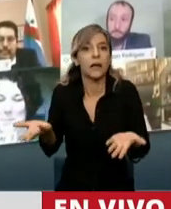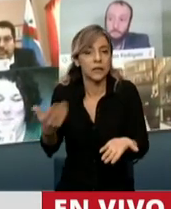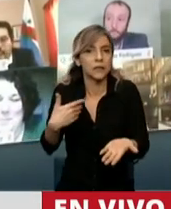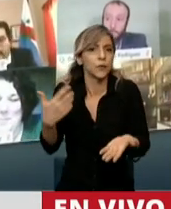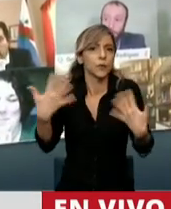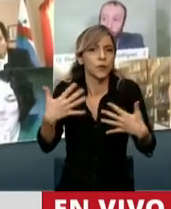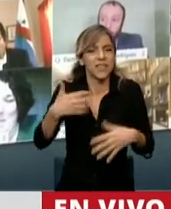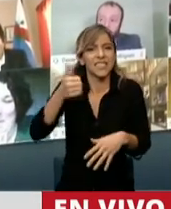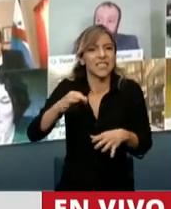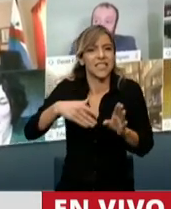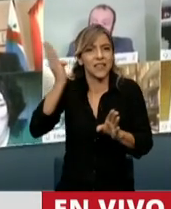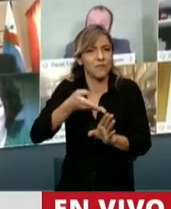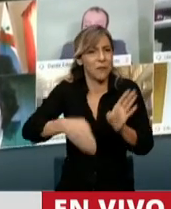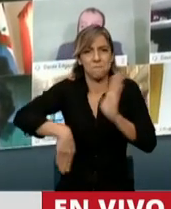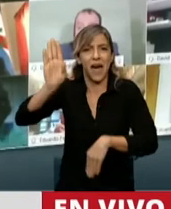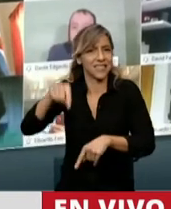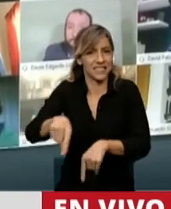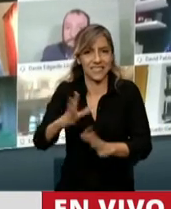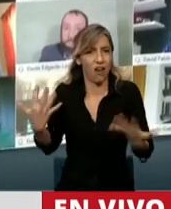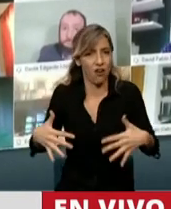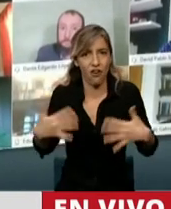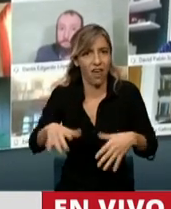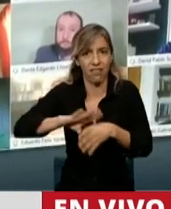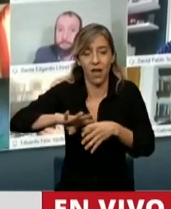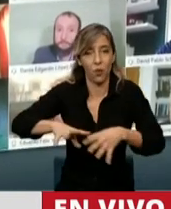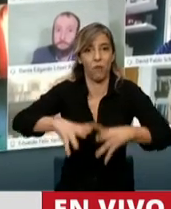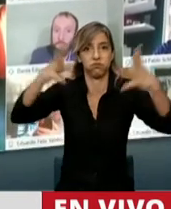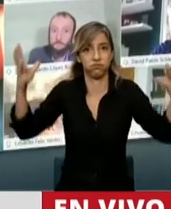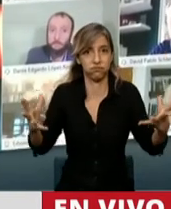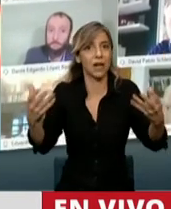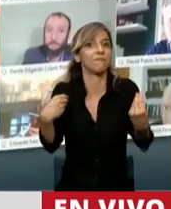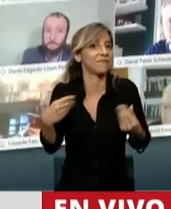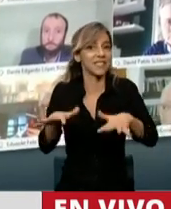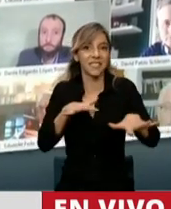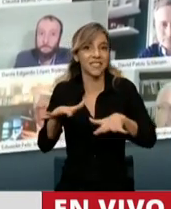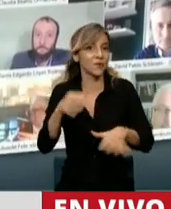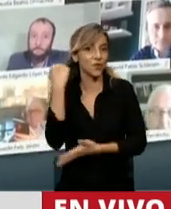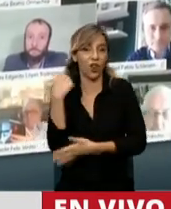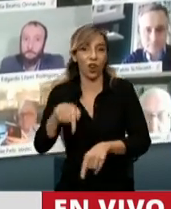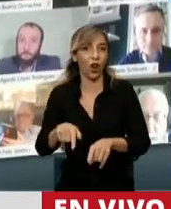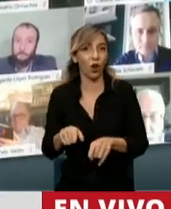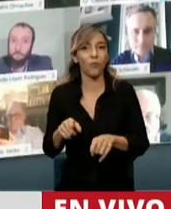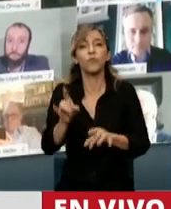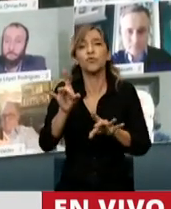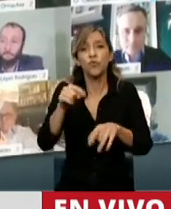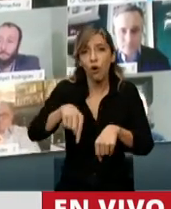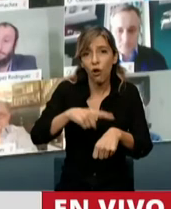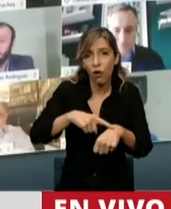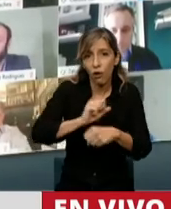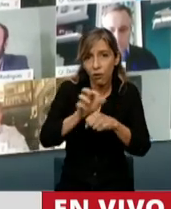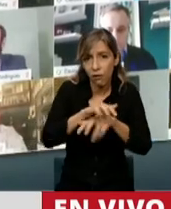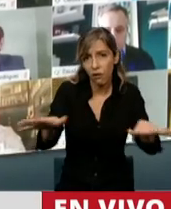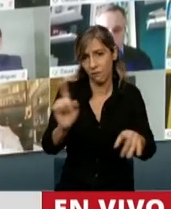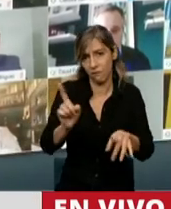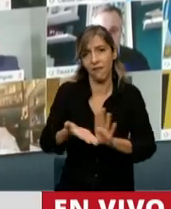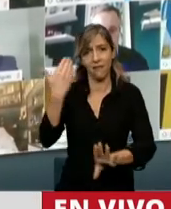también quebraron y entraron en concurso, no por la pandemia, sino por la difícil situación económica que tuvimos antes. Pero es un error mirar